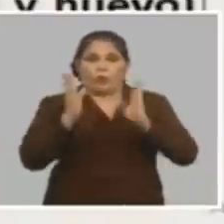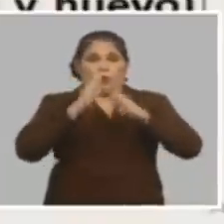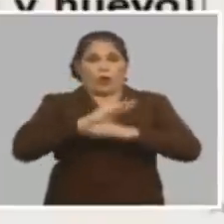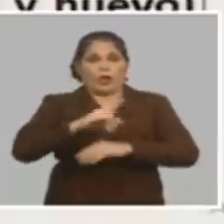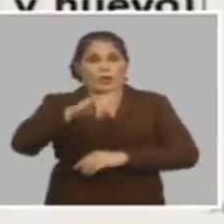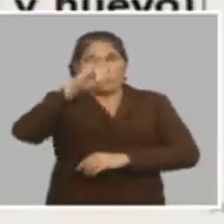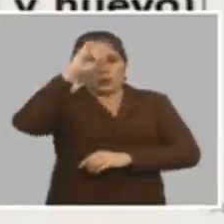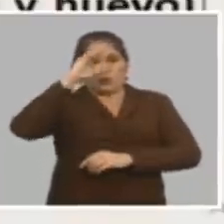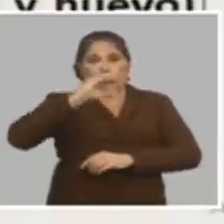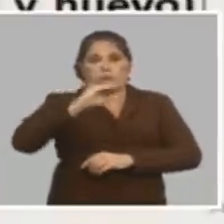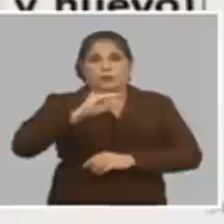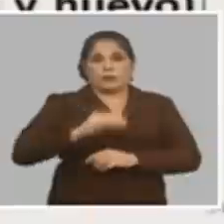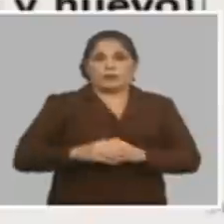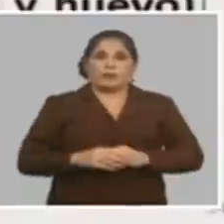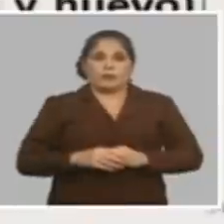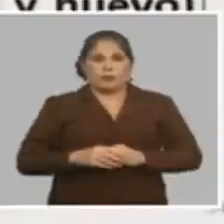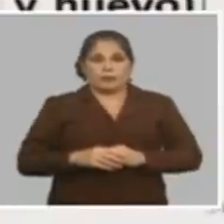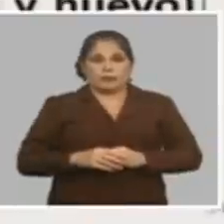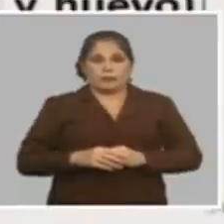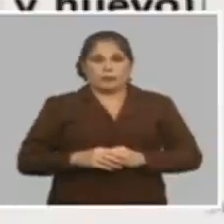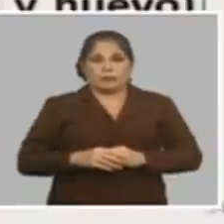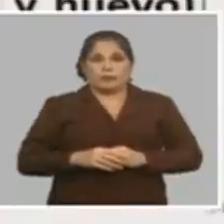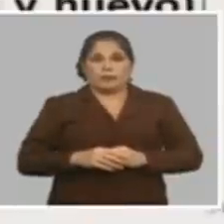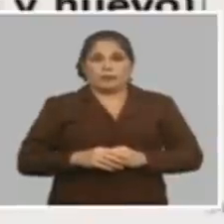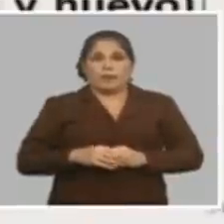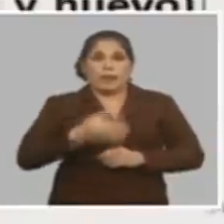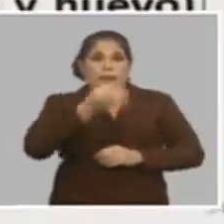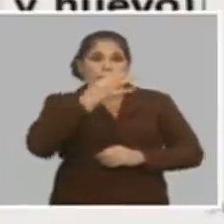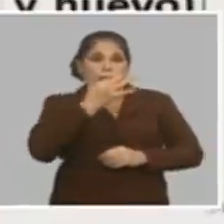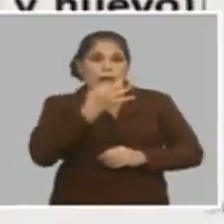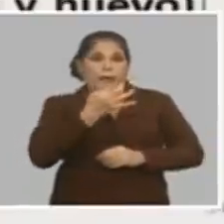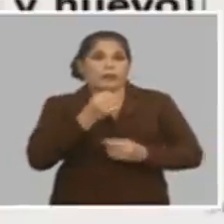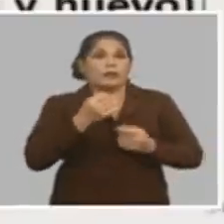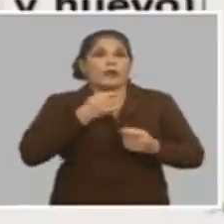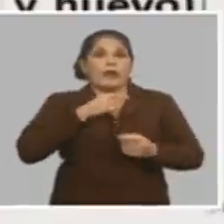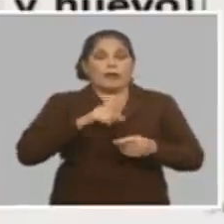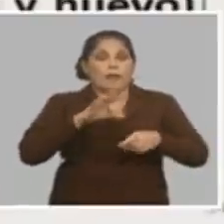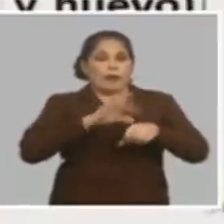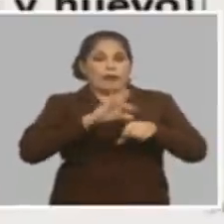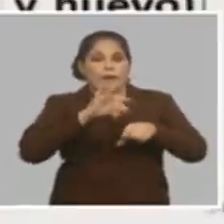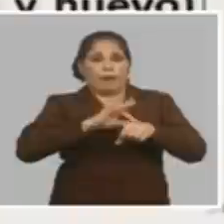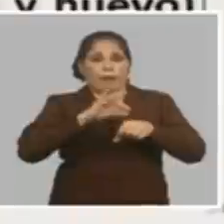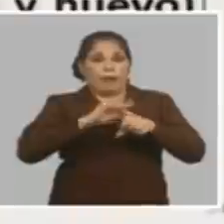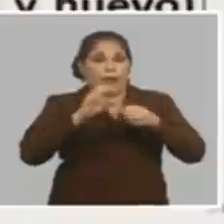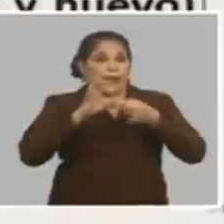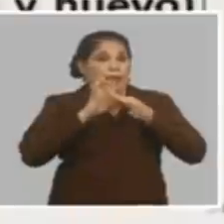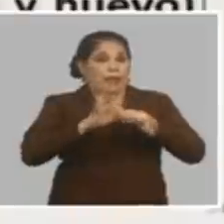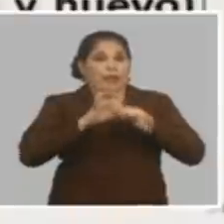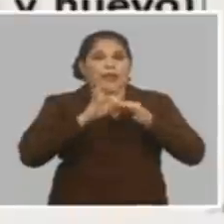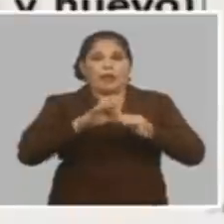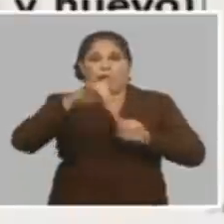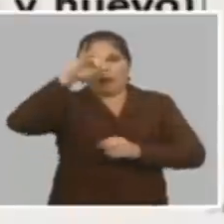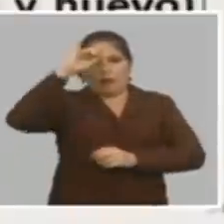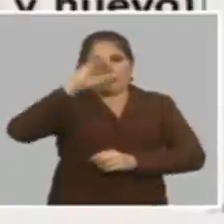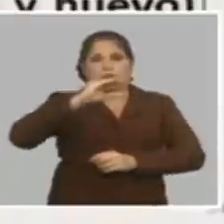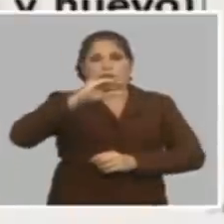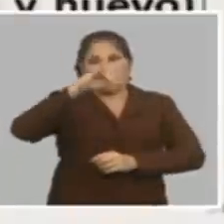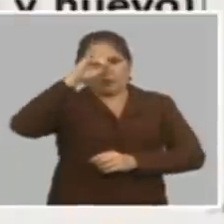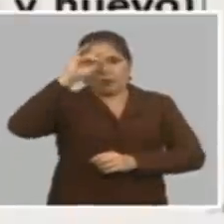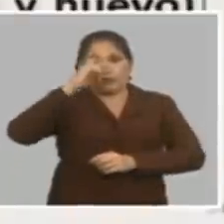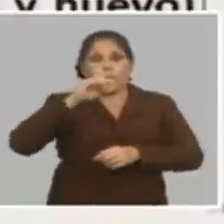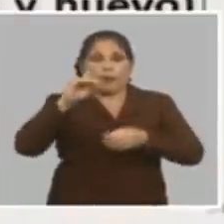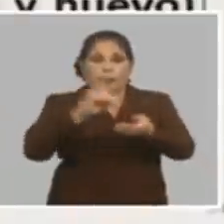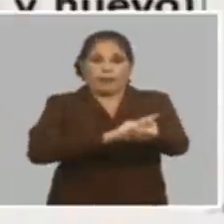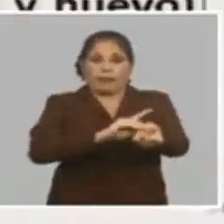los medicamentos hay por ahí está José Ángel el ministro los medicamentos asociados a enfermedades crónicas se quedan con subsidios un